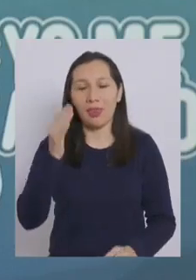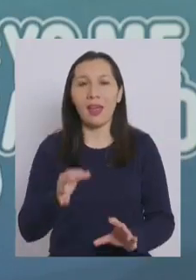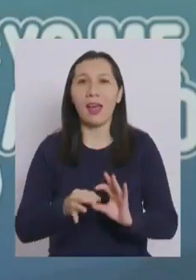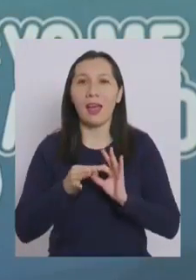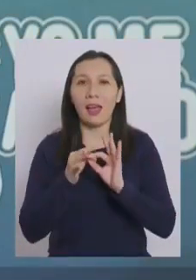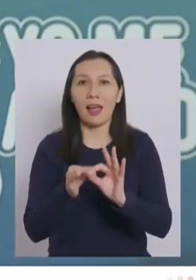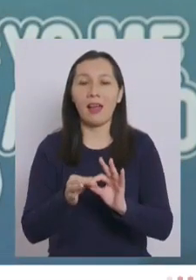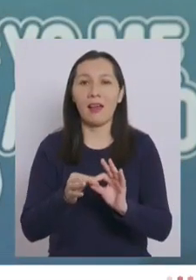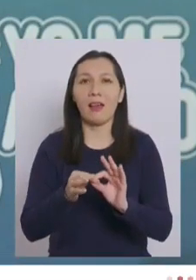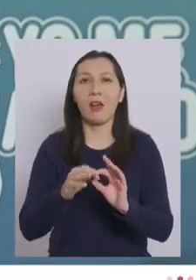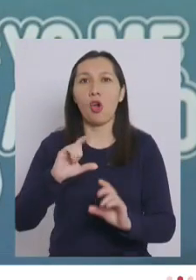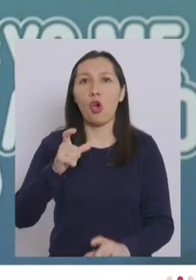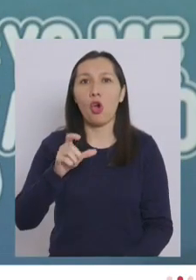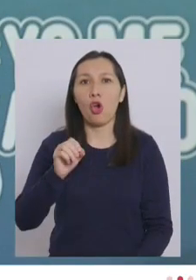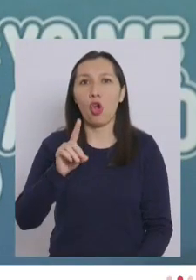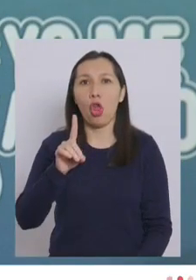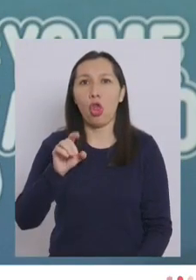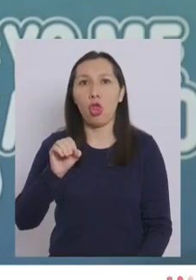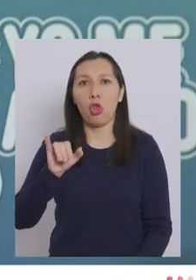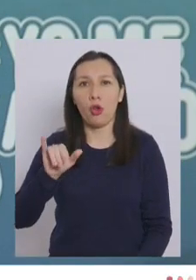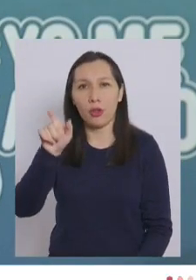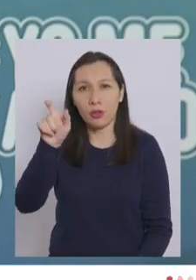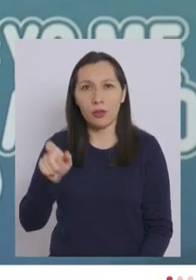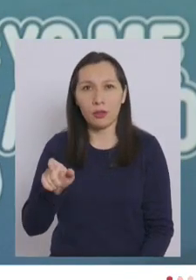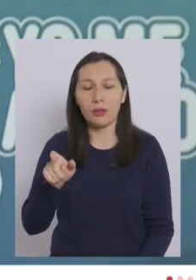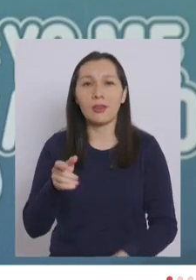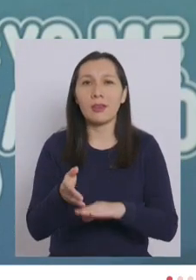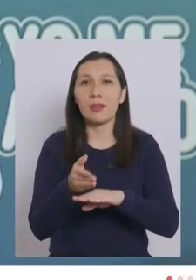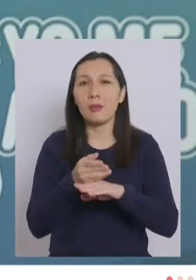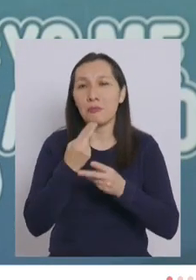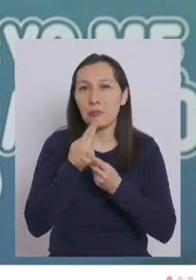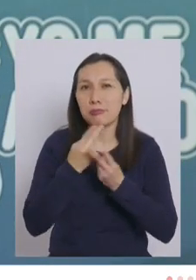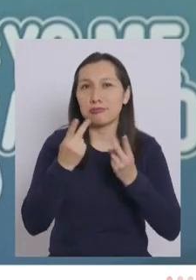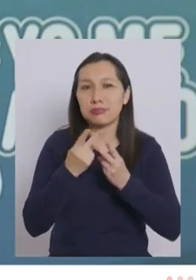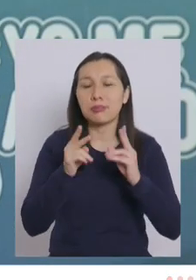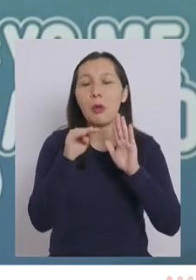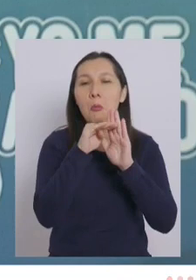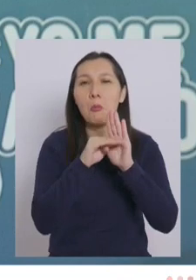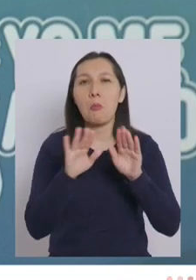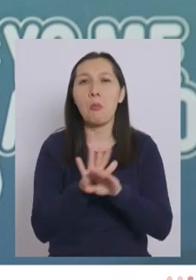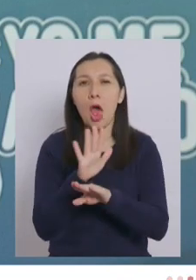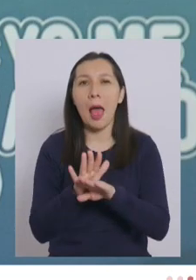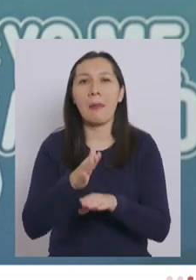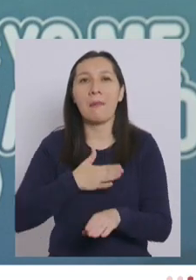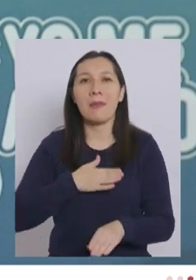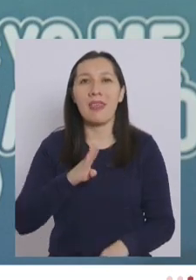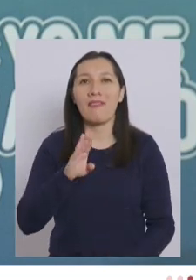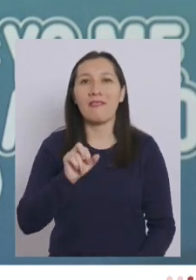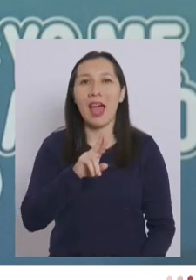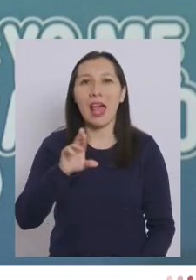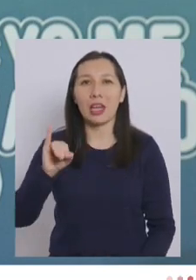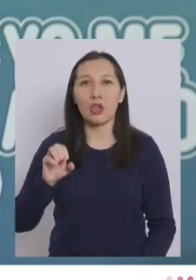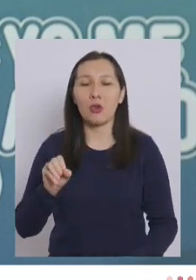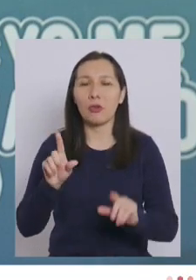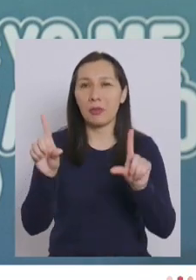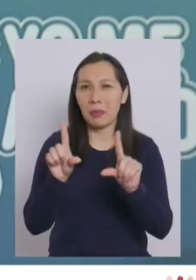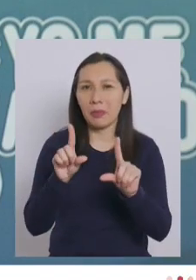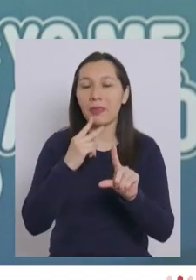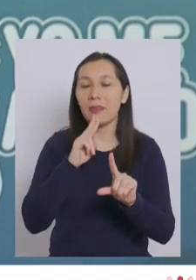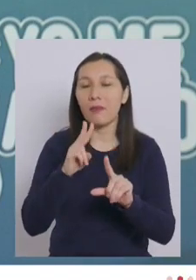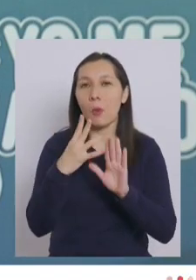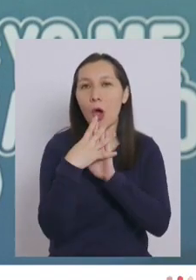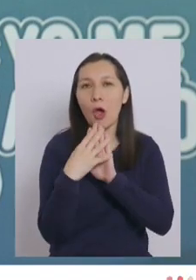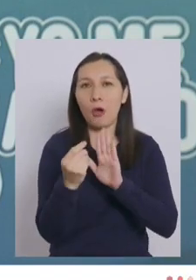Ya al ministro Enrique París. En el avance de su programa Mi Barrio nos imita